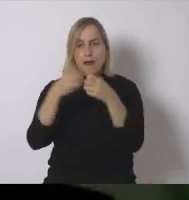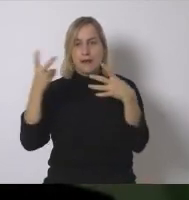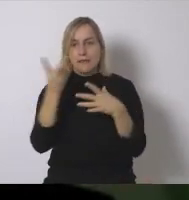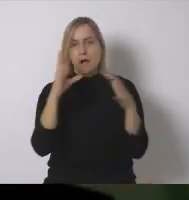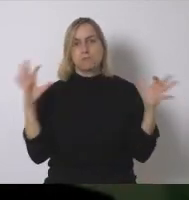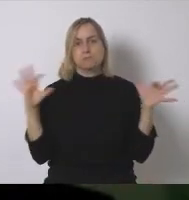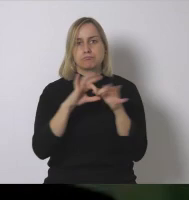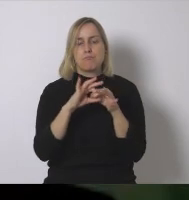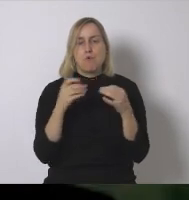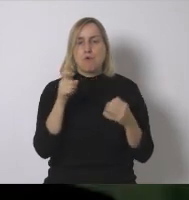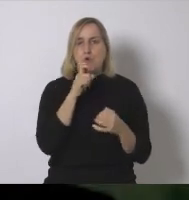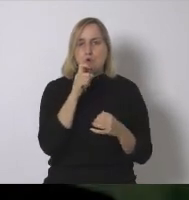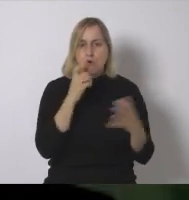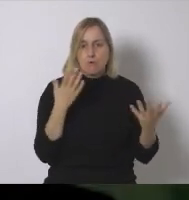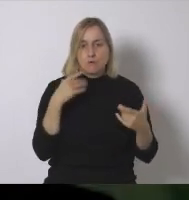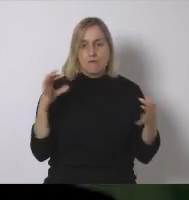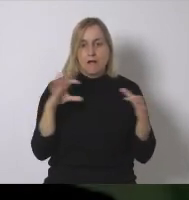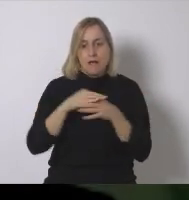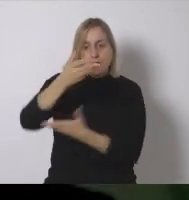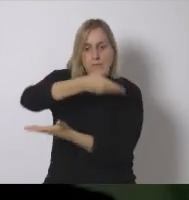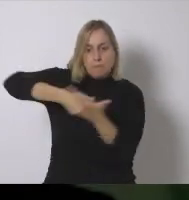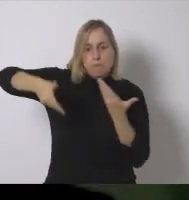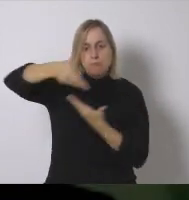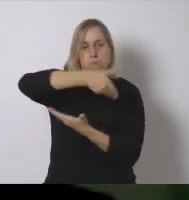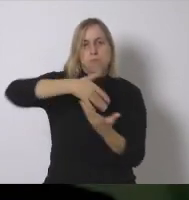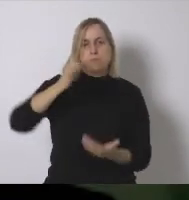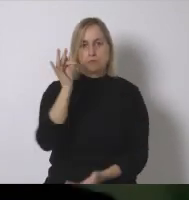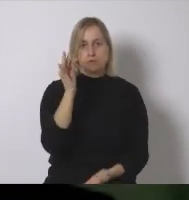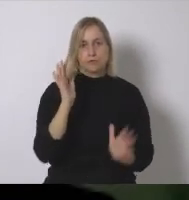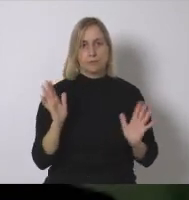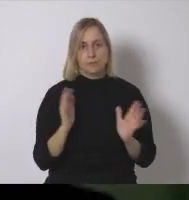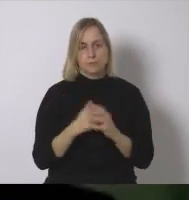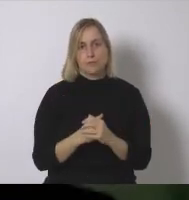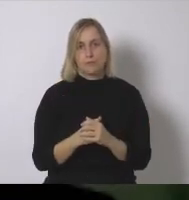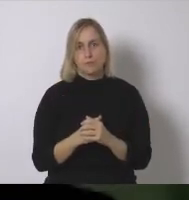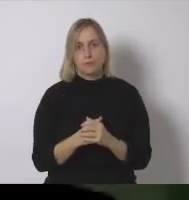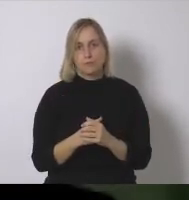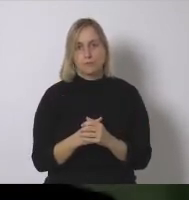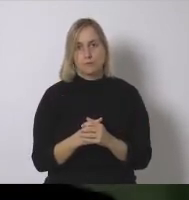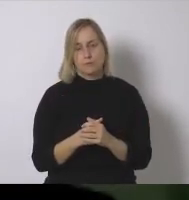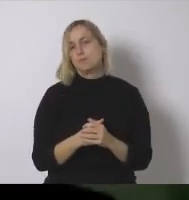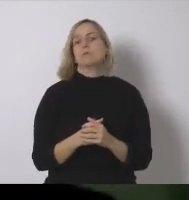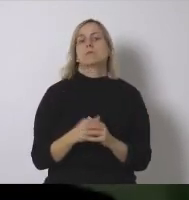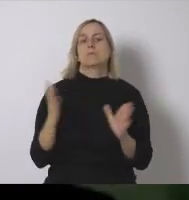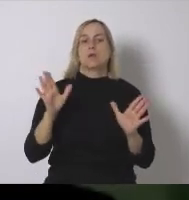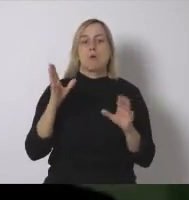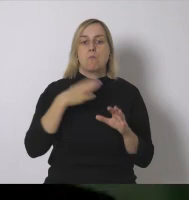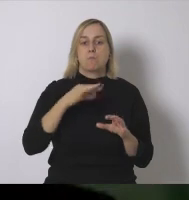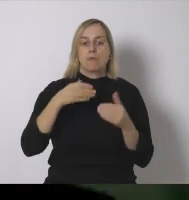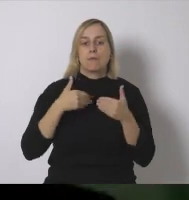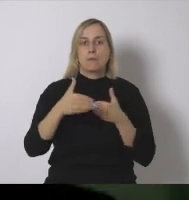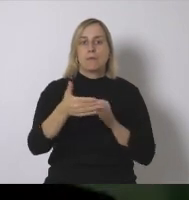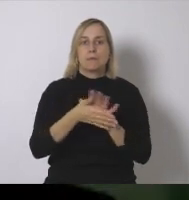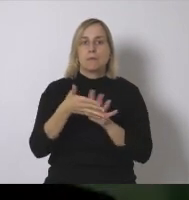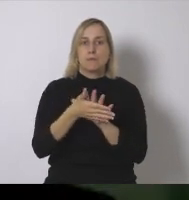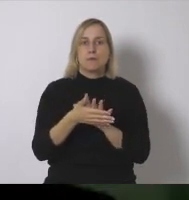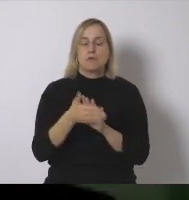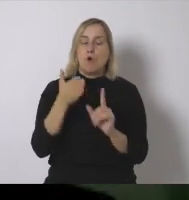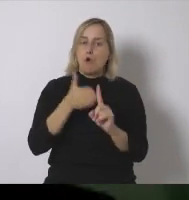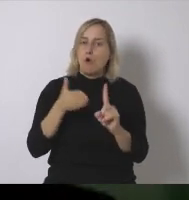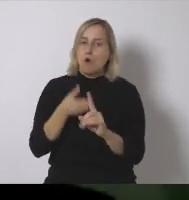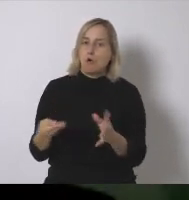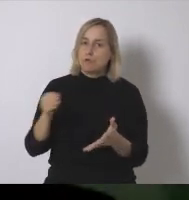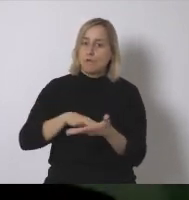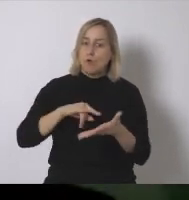compatibilidad entre el mundo agrario y el energético sino que además la sinergia sea positiva